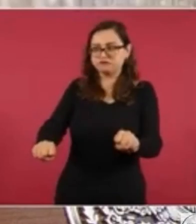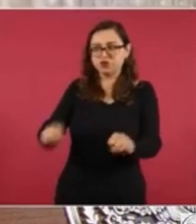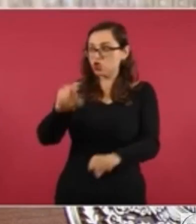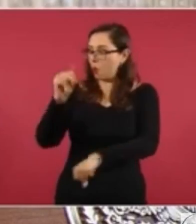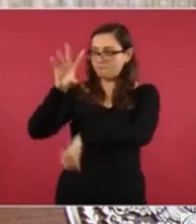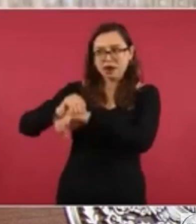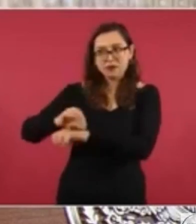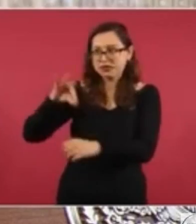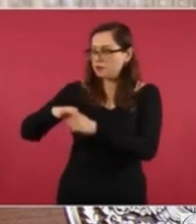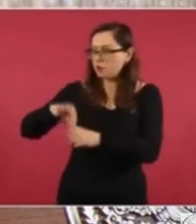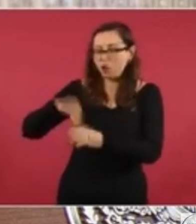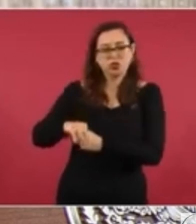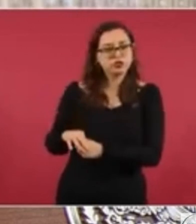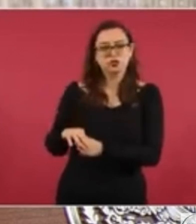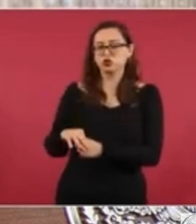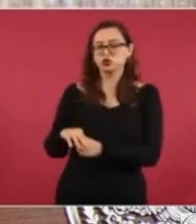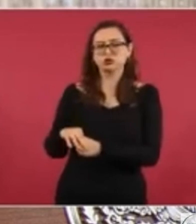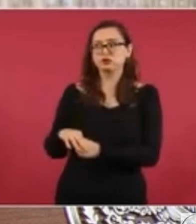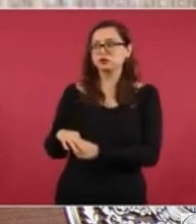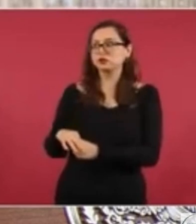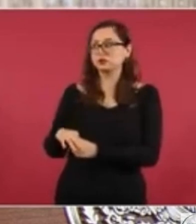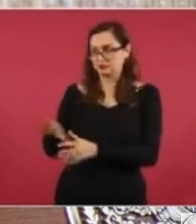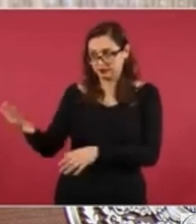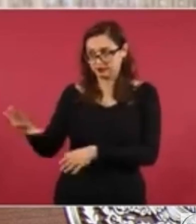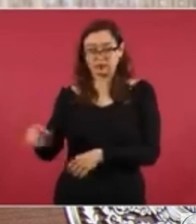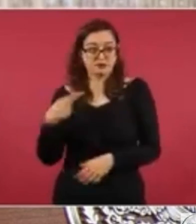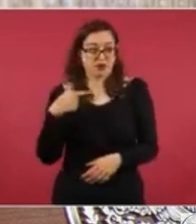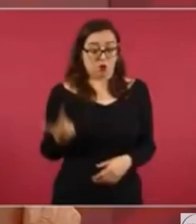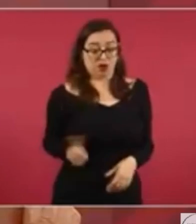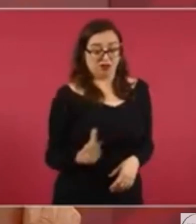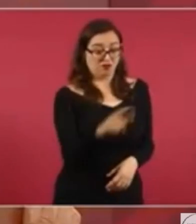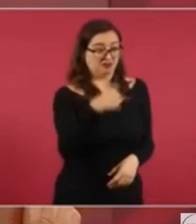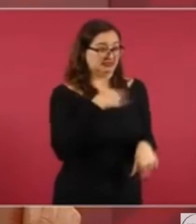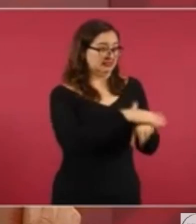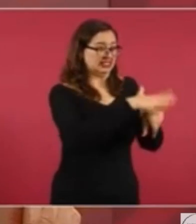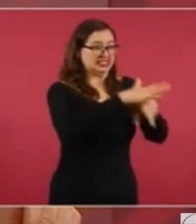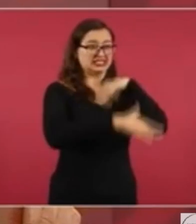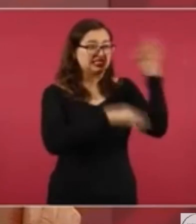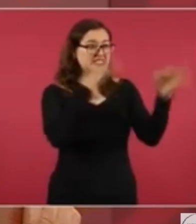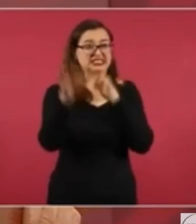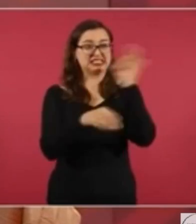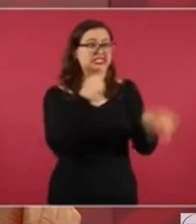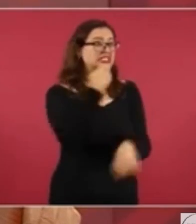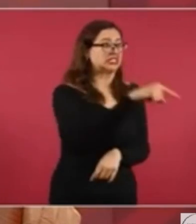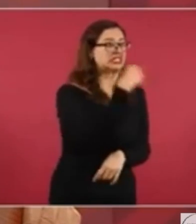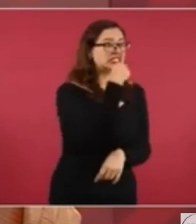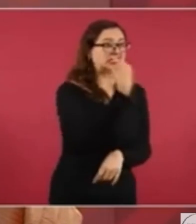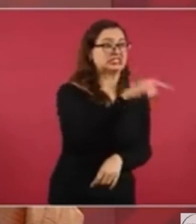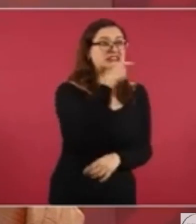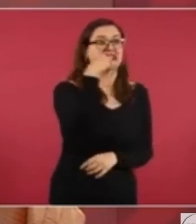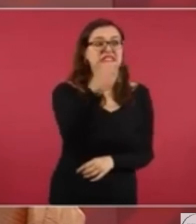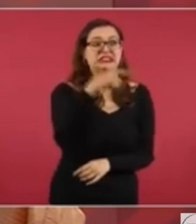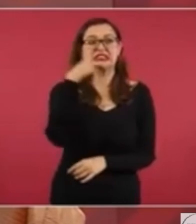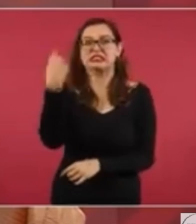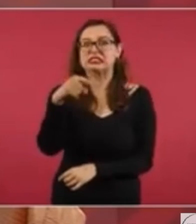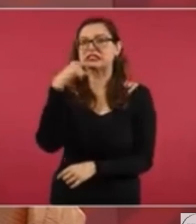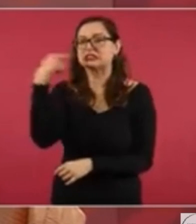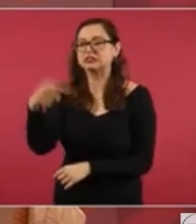Y además lo denuncié allá en Guanajuato, como venía una elección